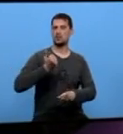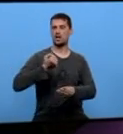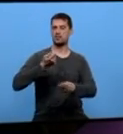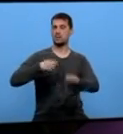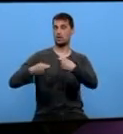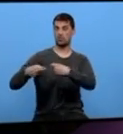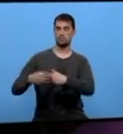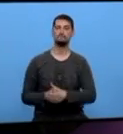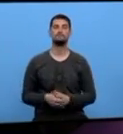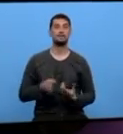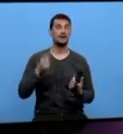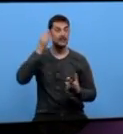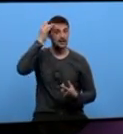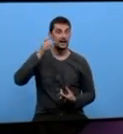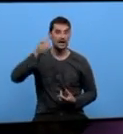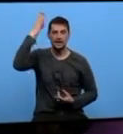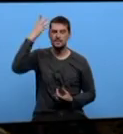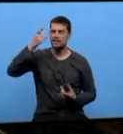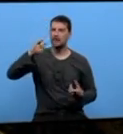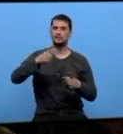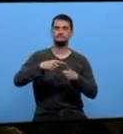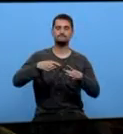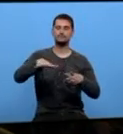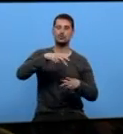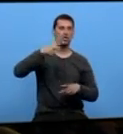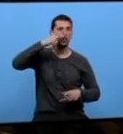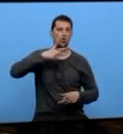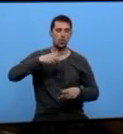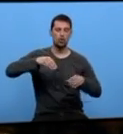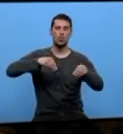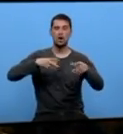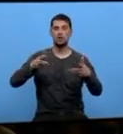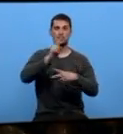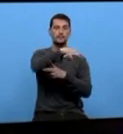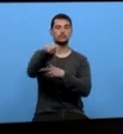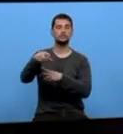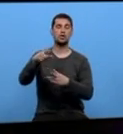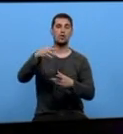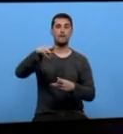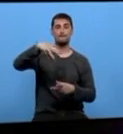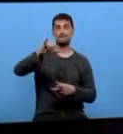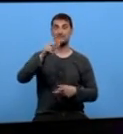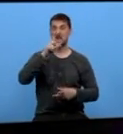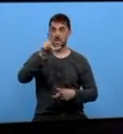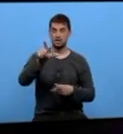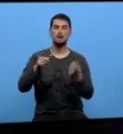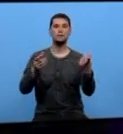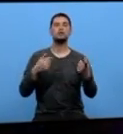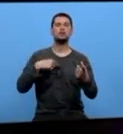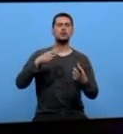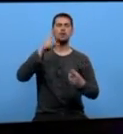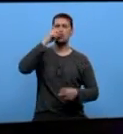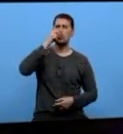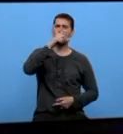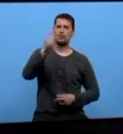Creatividade e oportunidade de negocio nun escenario de luxo ou museo interactivo da historia Sobre a pasarela as propostas dos creadores lucenses que nesta